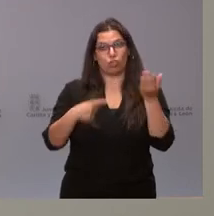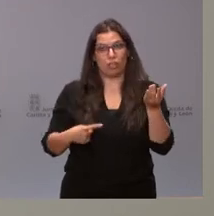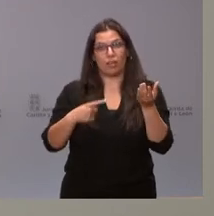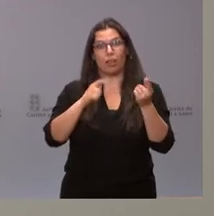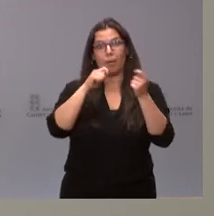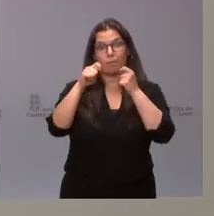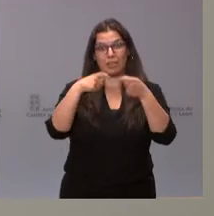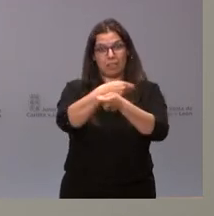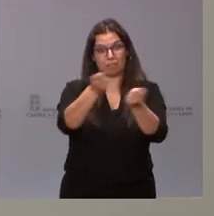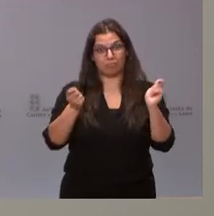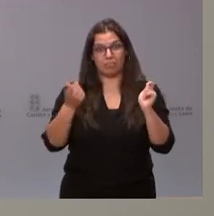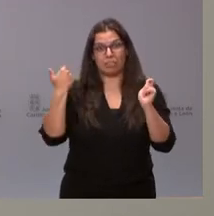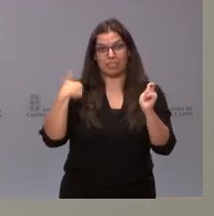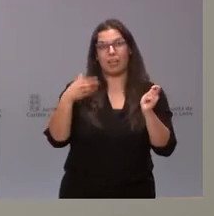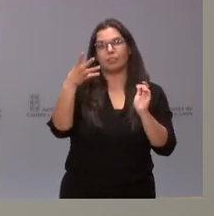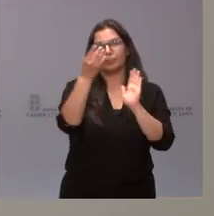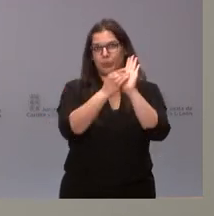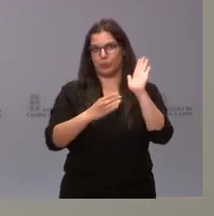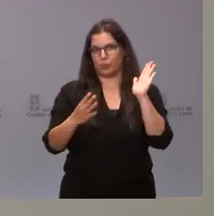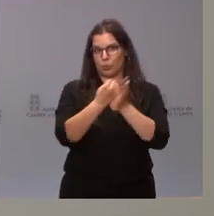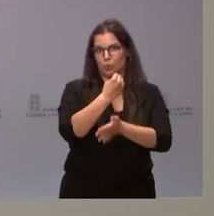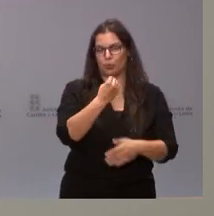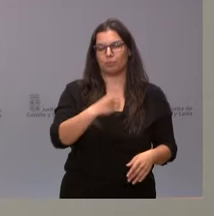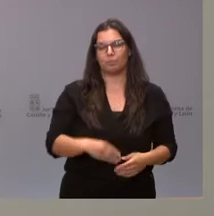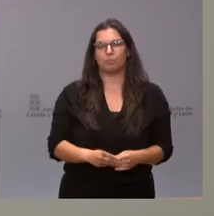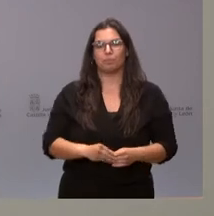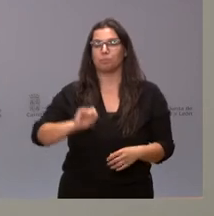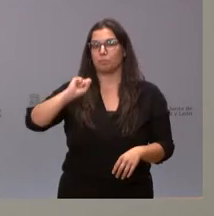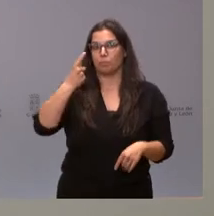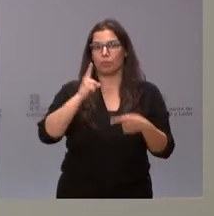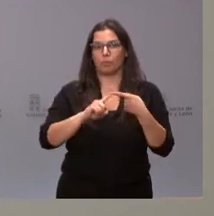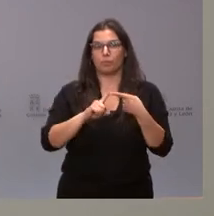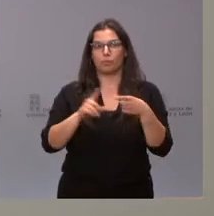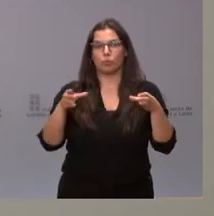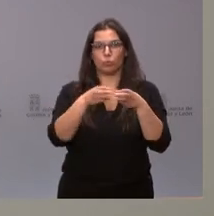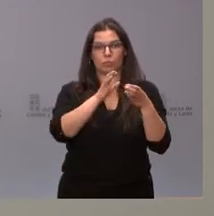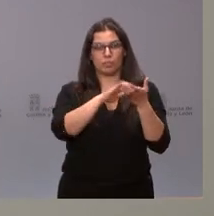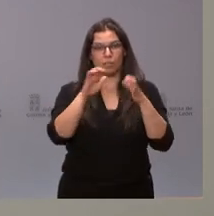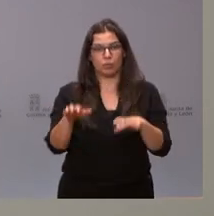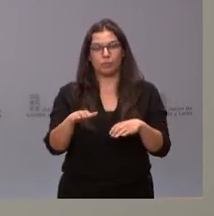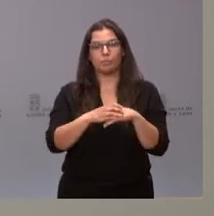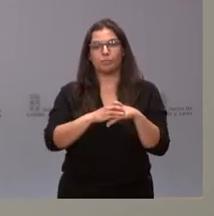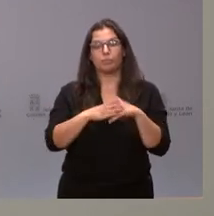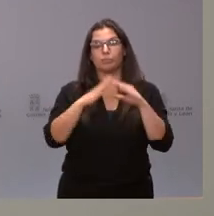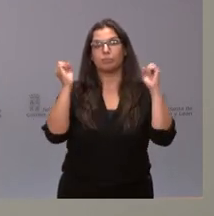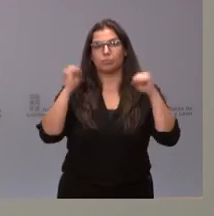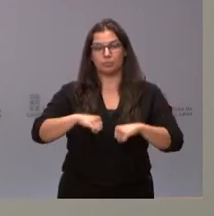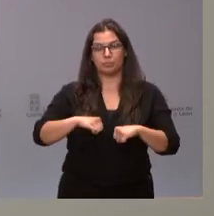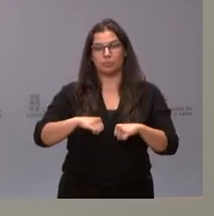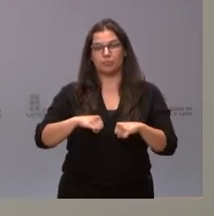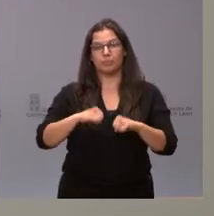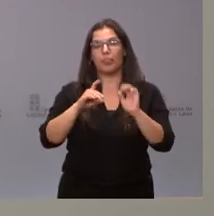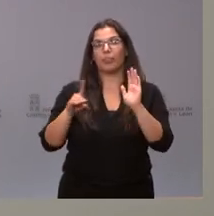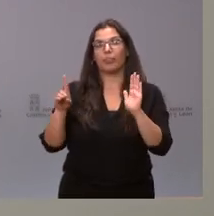sido ya remitido y que está a su disposición. En primer lugar, la Junta de Castilla y León aprueba el